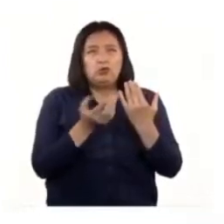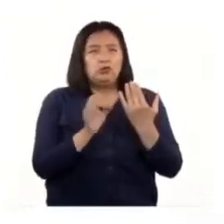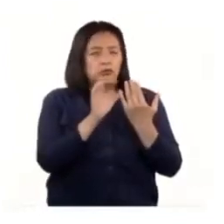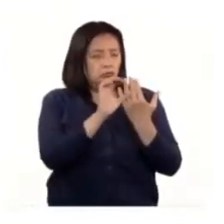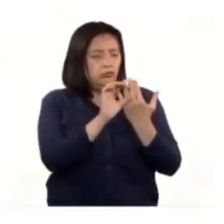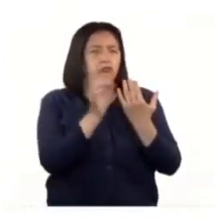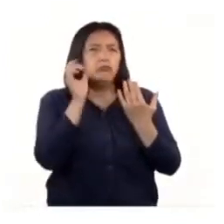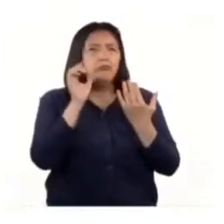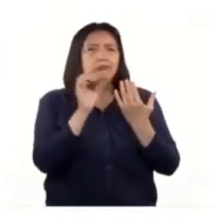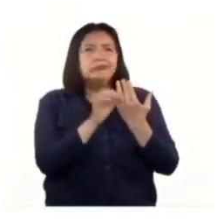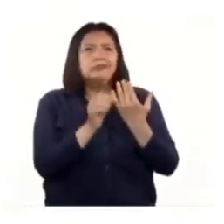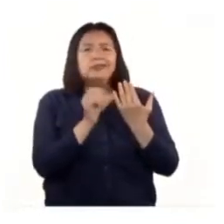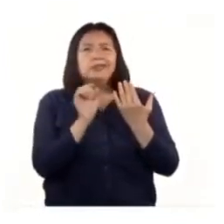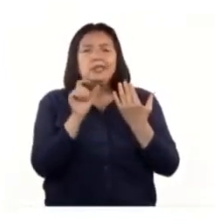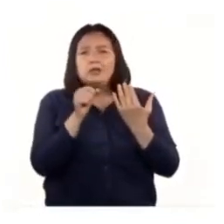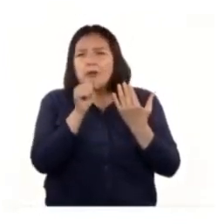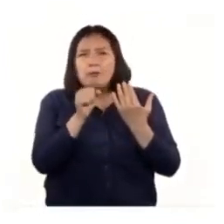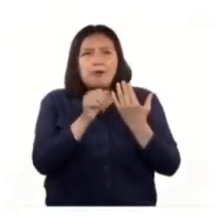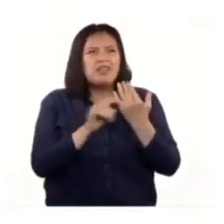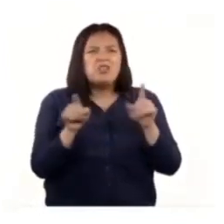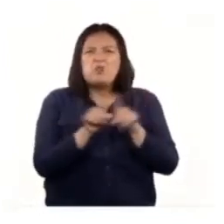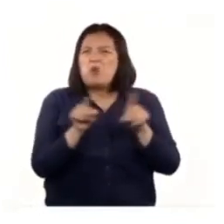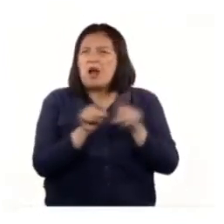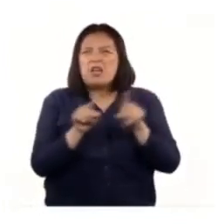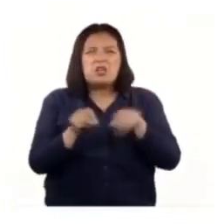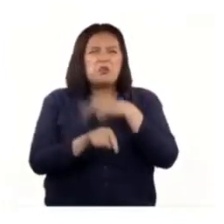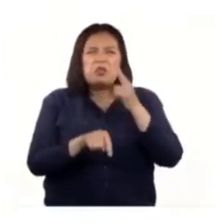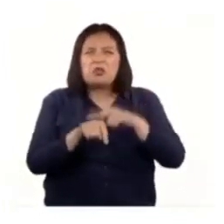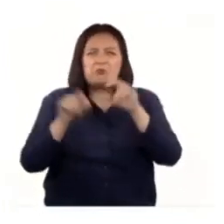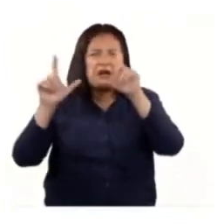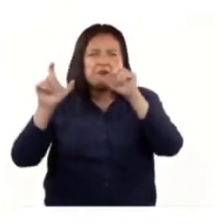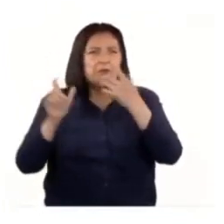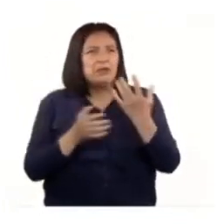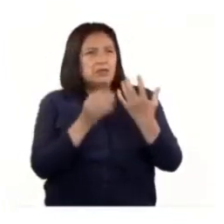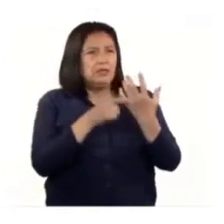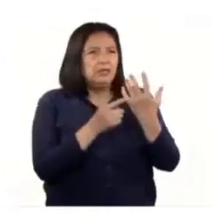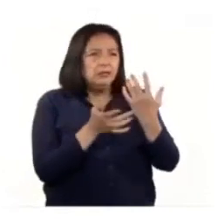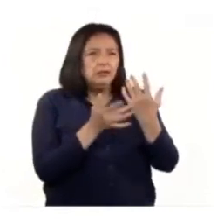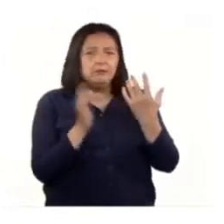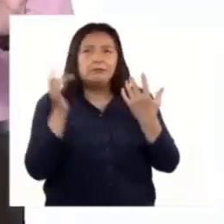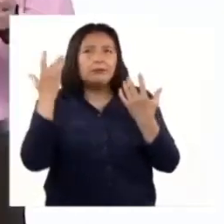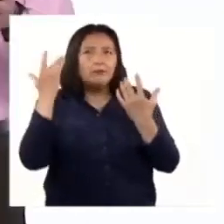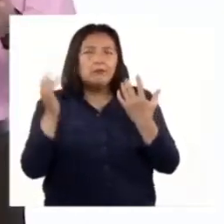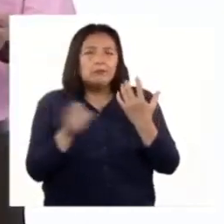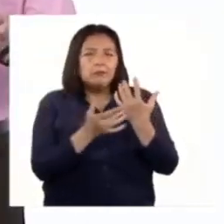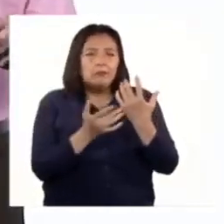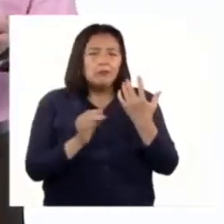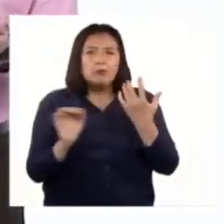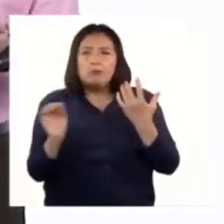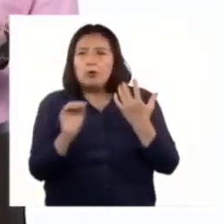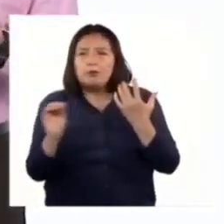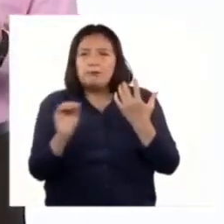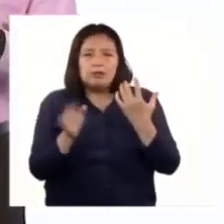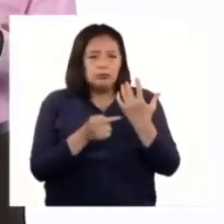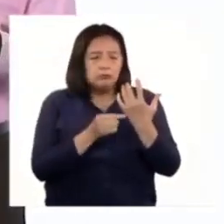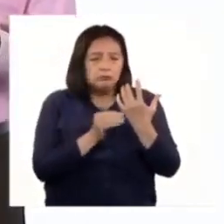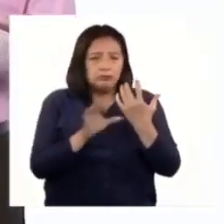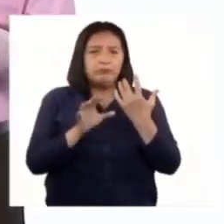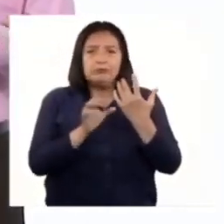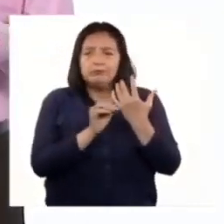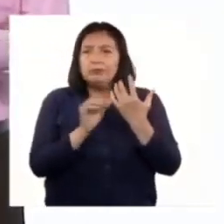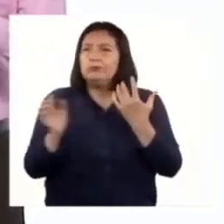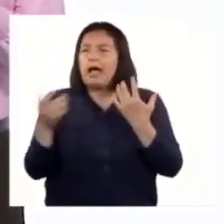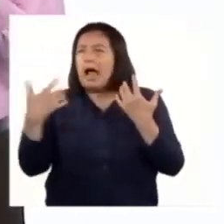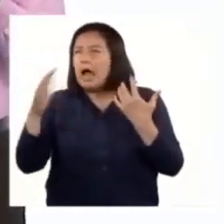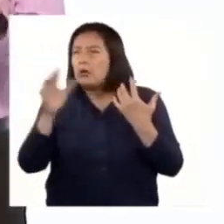micrófono y flash, como una cámara digital normal, y unos sensores de movimiento que, como ya mencionamos, al